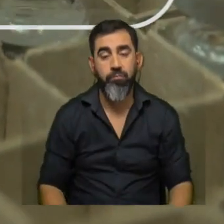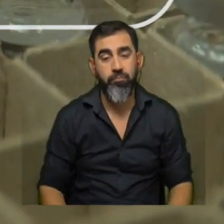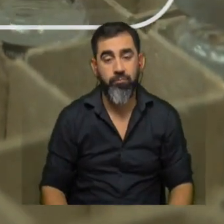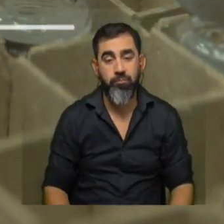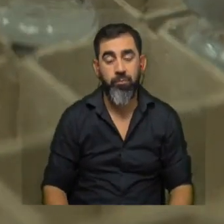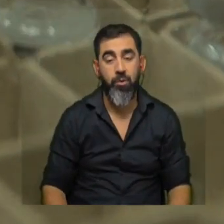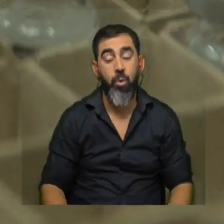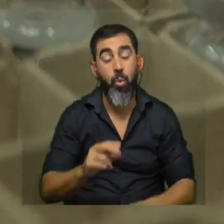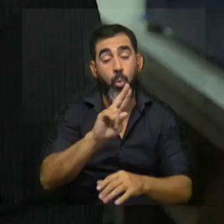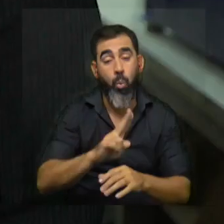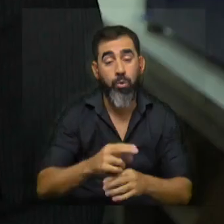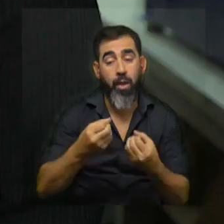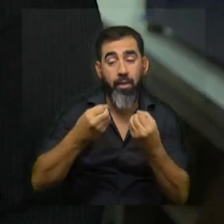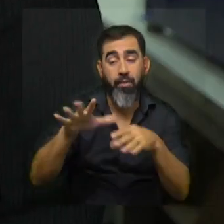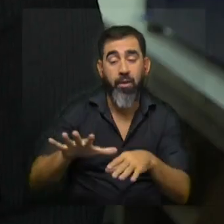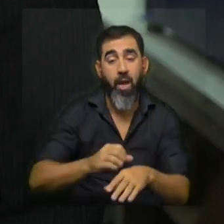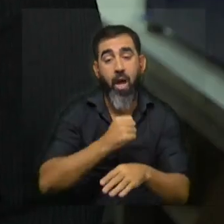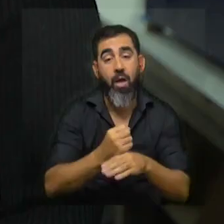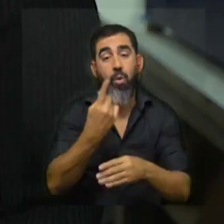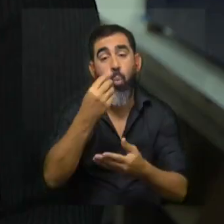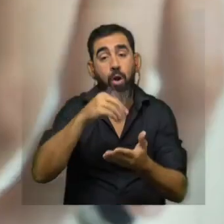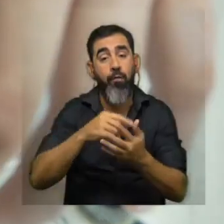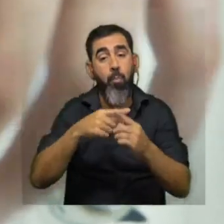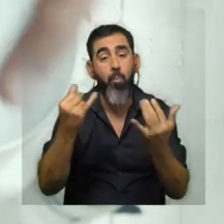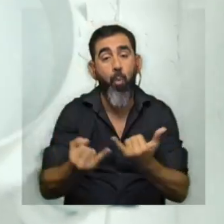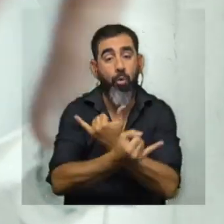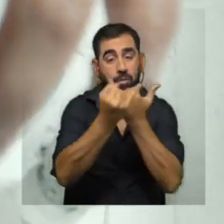descartan incluso hasta una vez por día